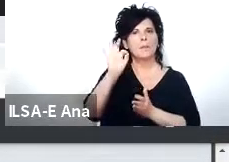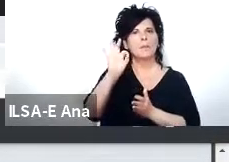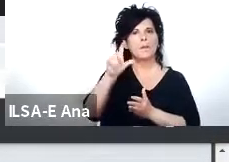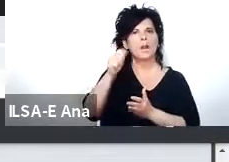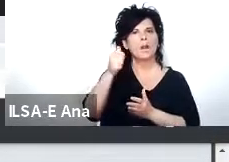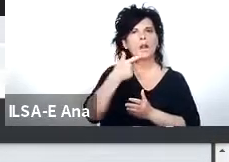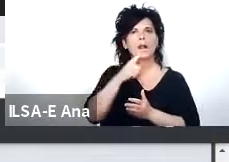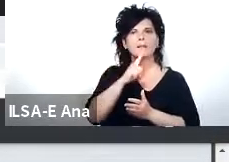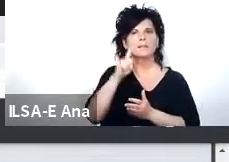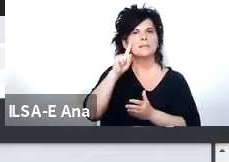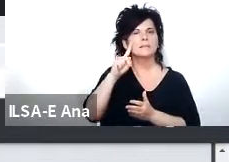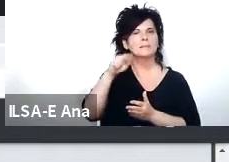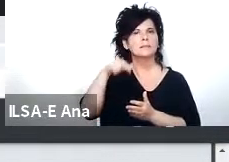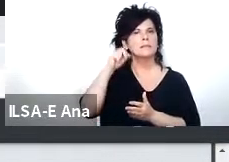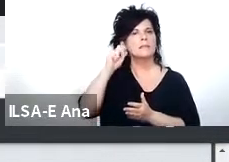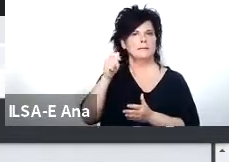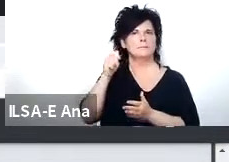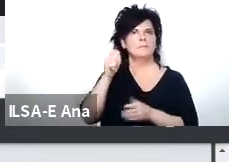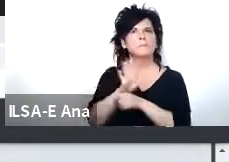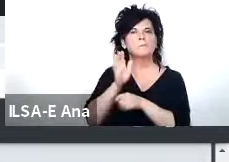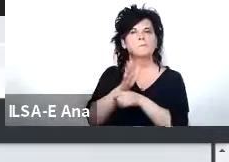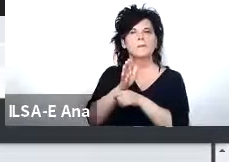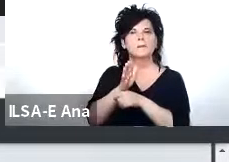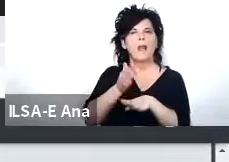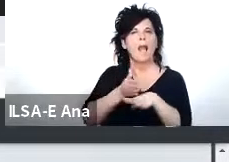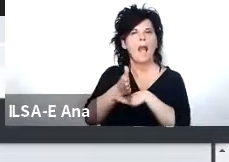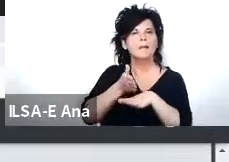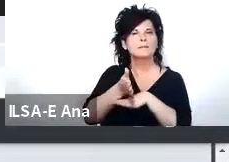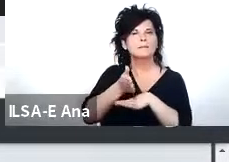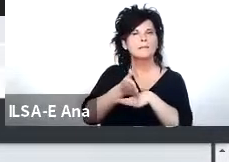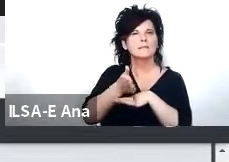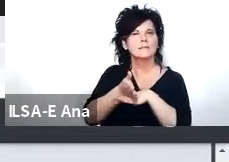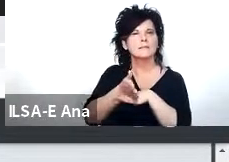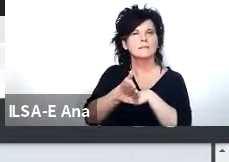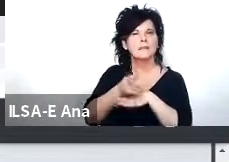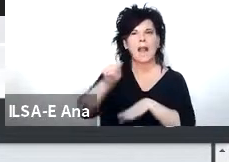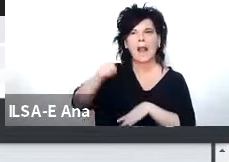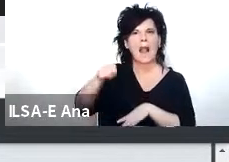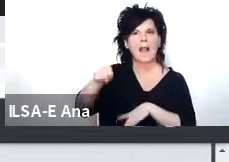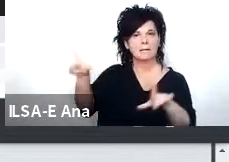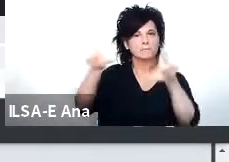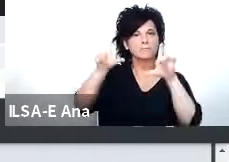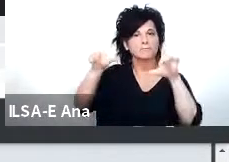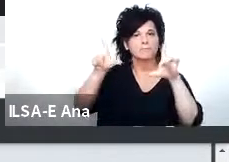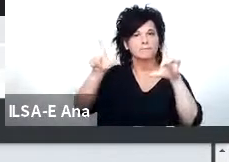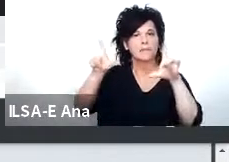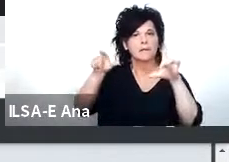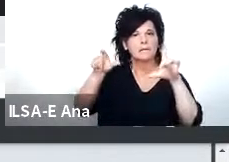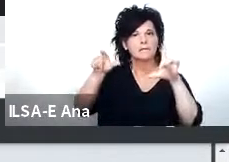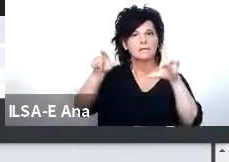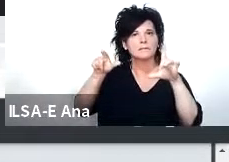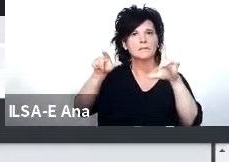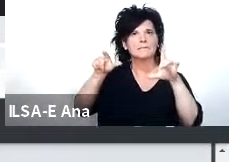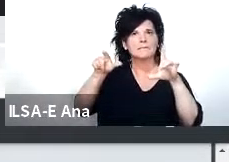accesibilidad a los canales de televisión muchas veces locales obviamente también a los de